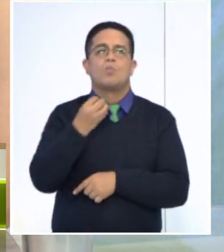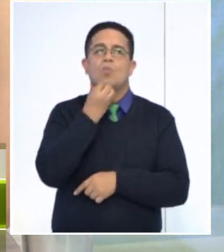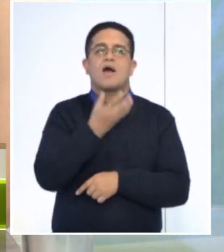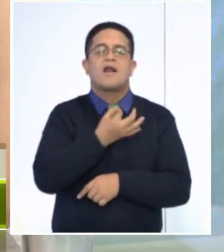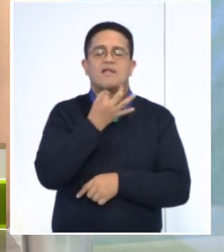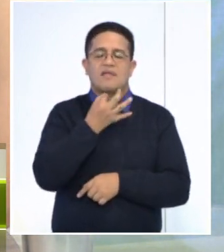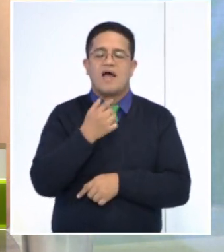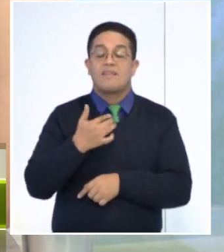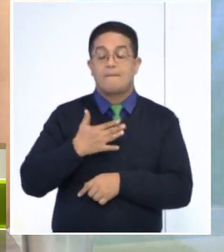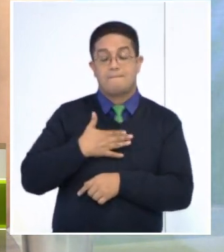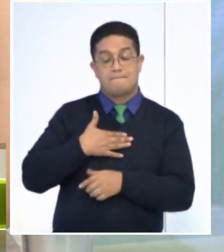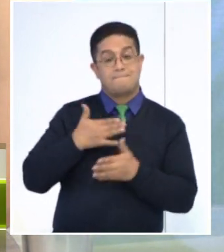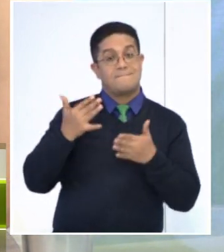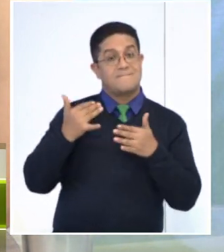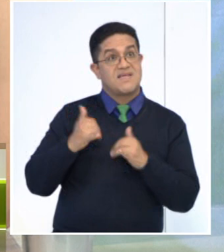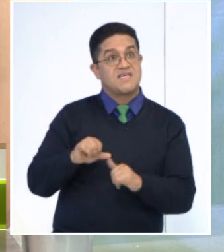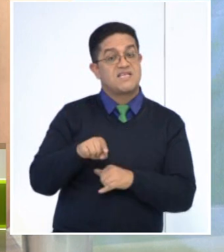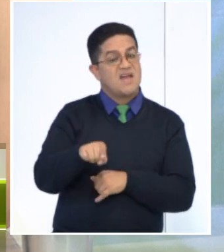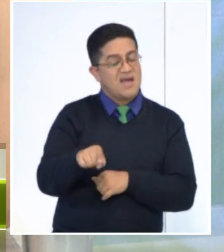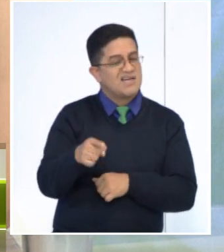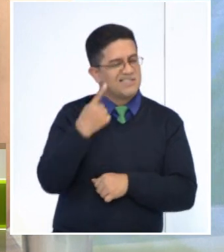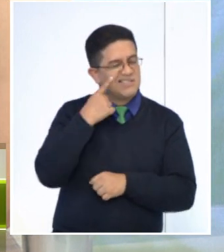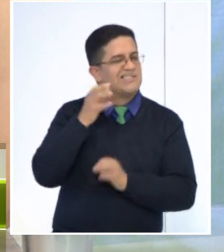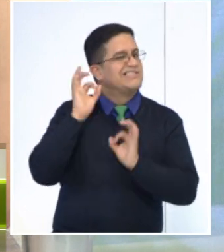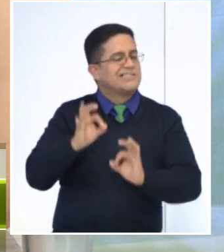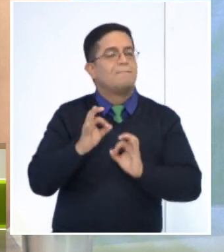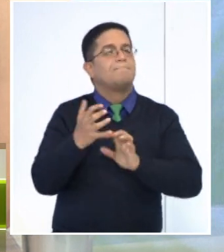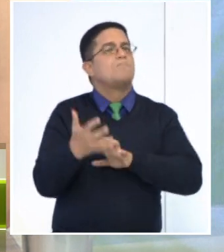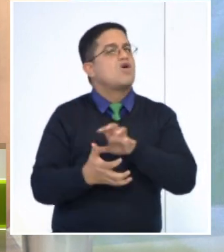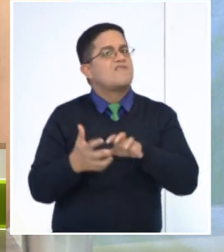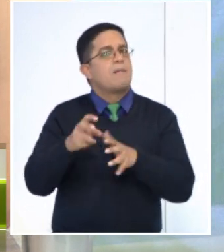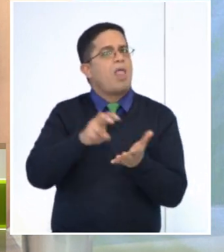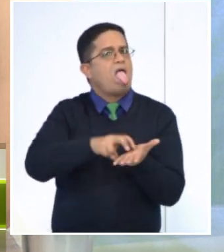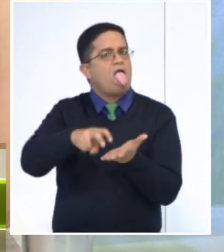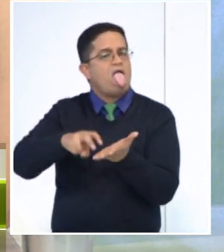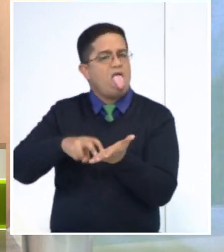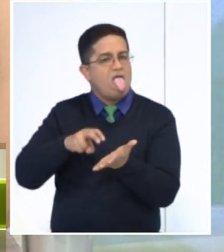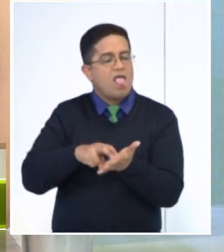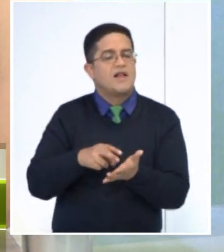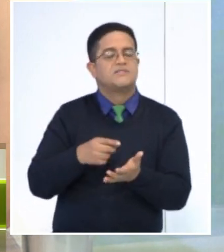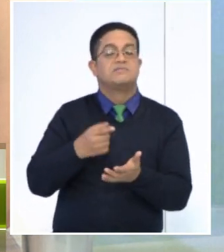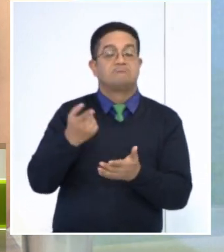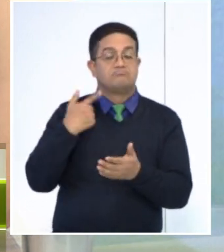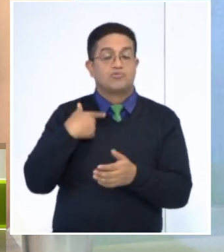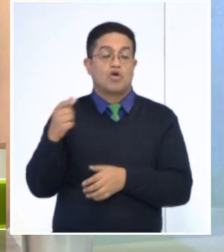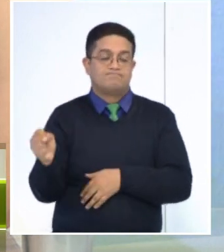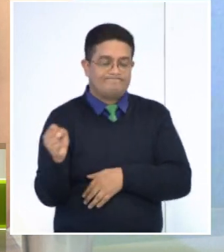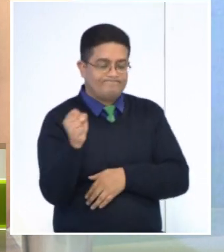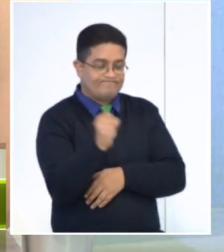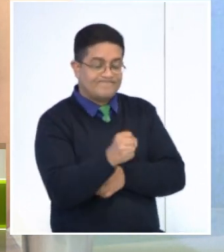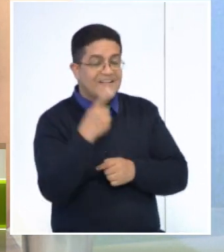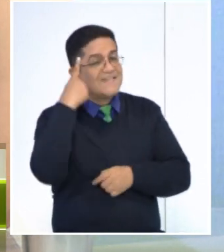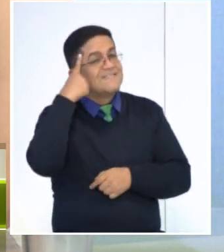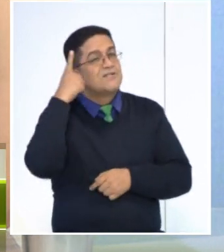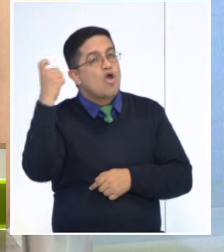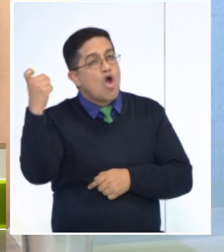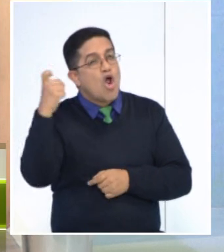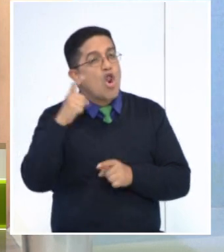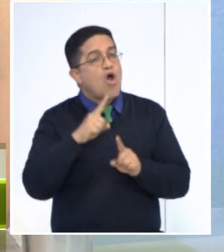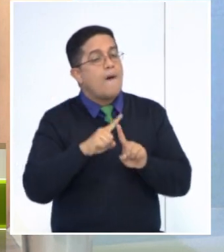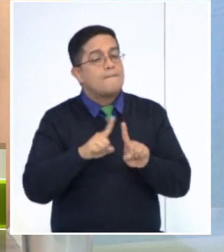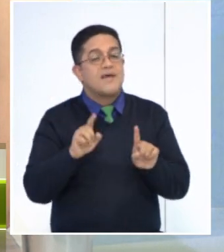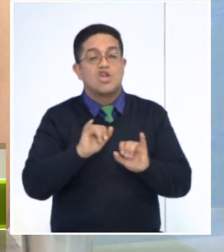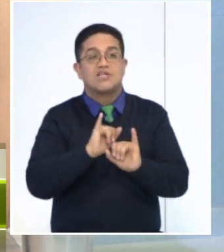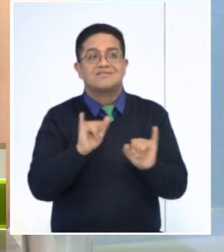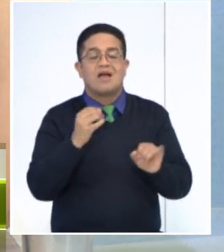con mi hija. Desde pequeña ha tenido problemas de conducta, por llamarlo así. Ya ha tratado de ayudarla, la llevé a psicología, pero ya